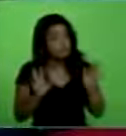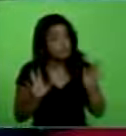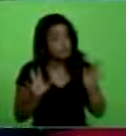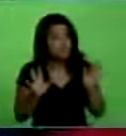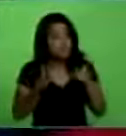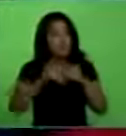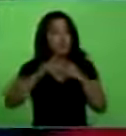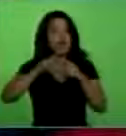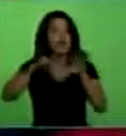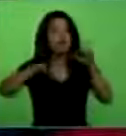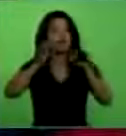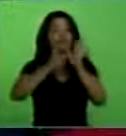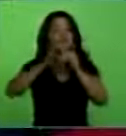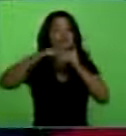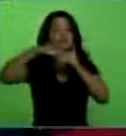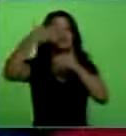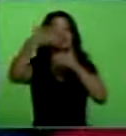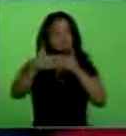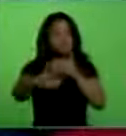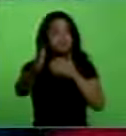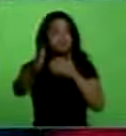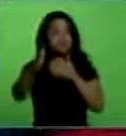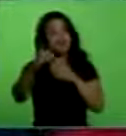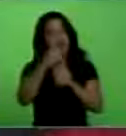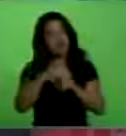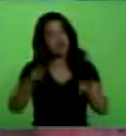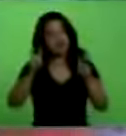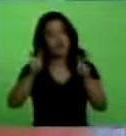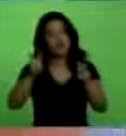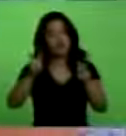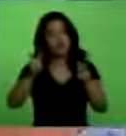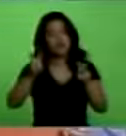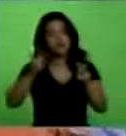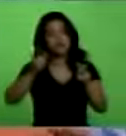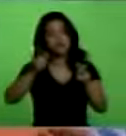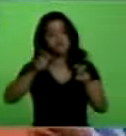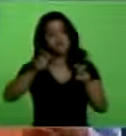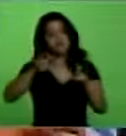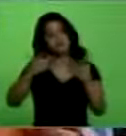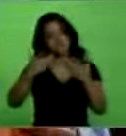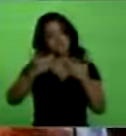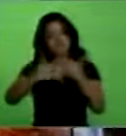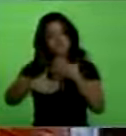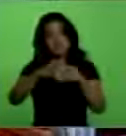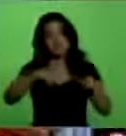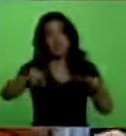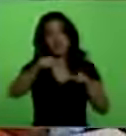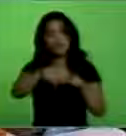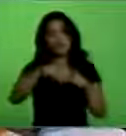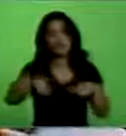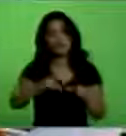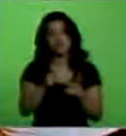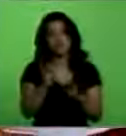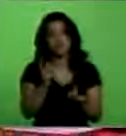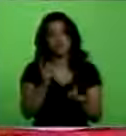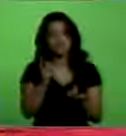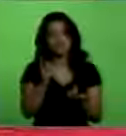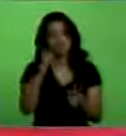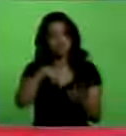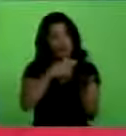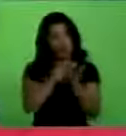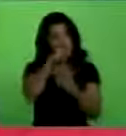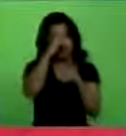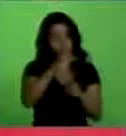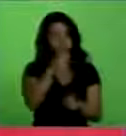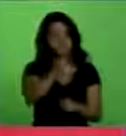después del 14 de abril, vendrá una nueva historia en este camino de la lealtad